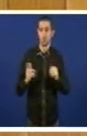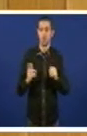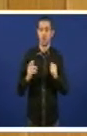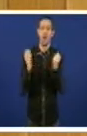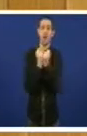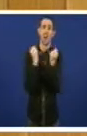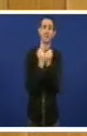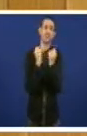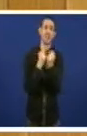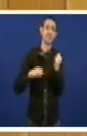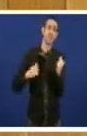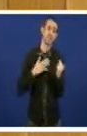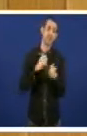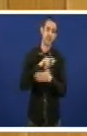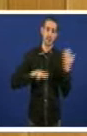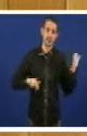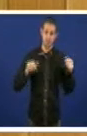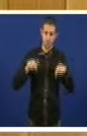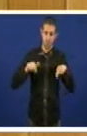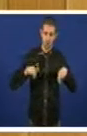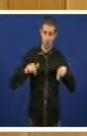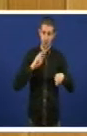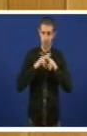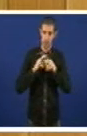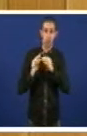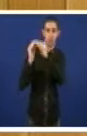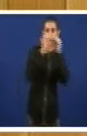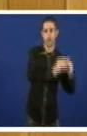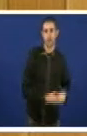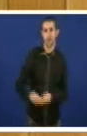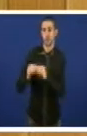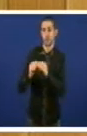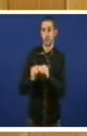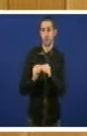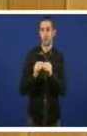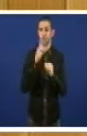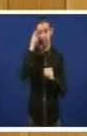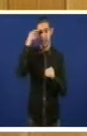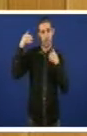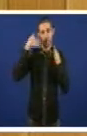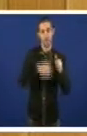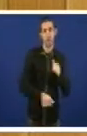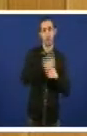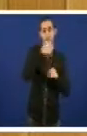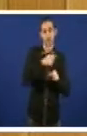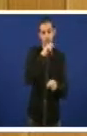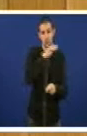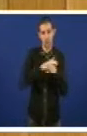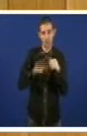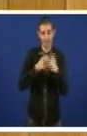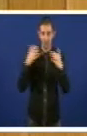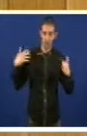sanitaria en Galiza era, ate oxe, universal, porque se virixía a branguía, ate oxe,